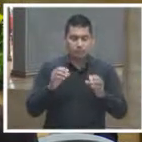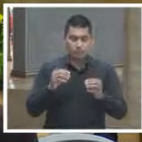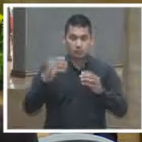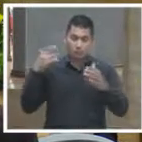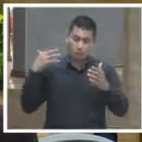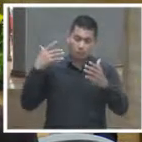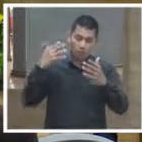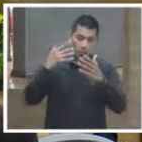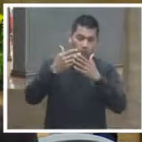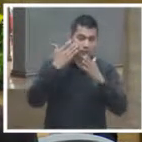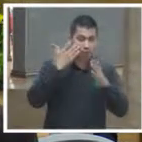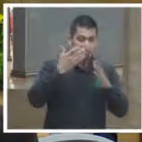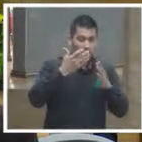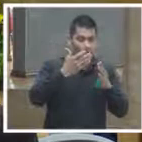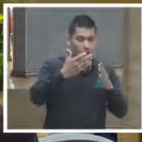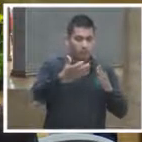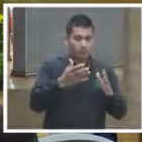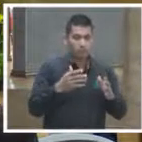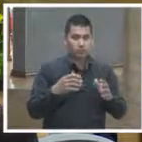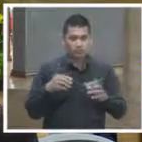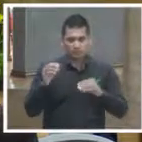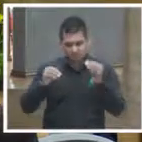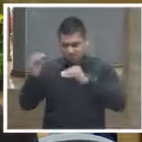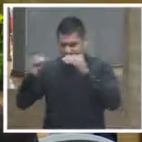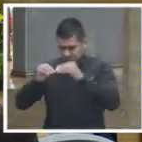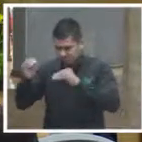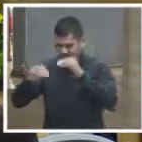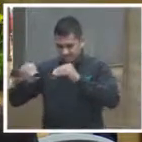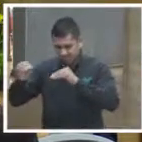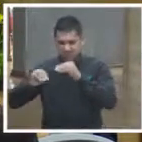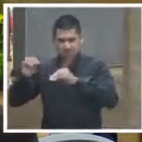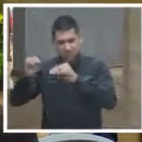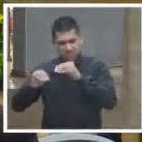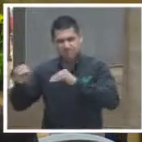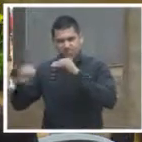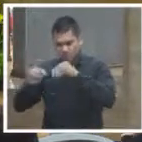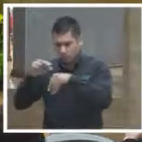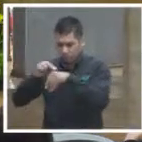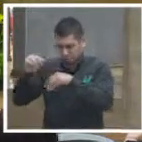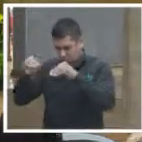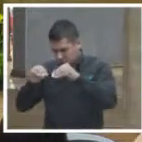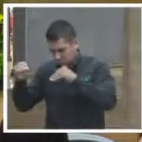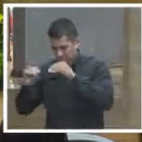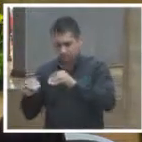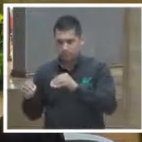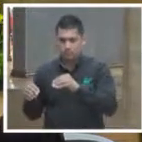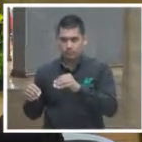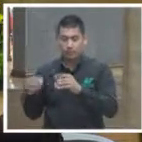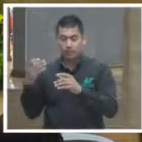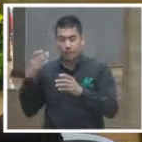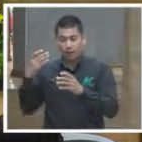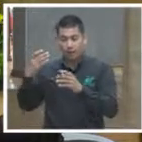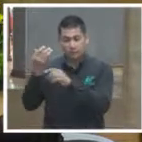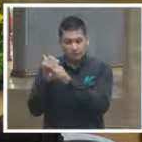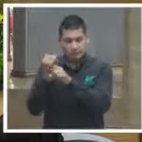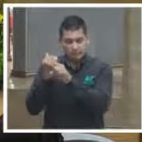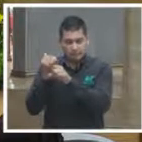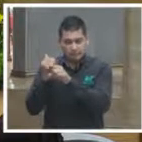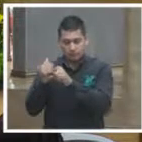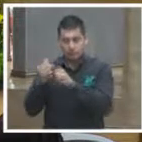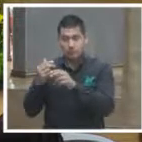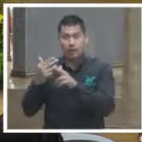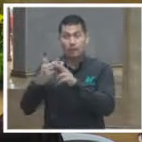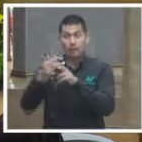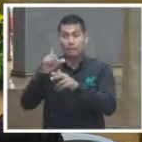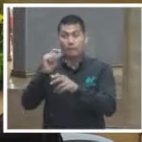hasta que está en una revista en el avión donde dice usted debe comer brócoli para no contraer cáncer que sería el vulgar último en el